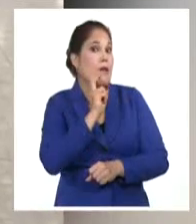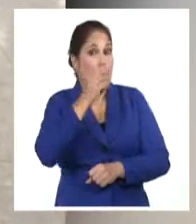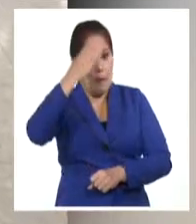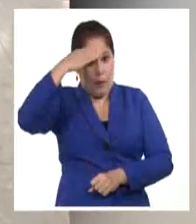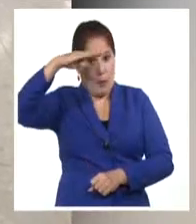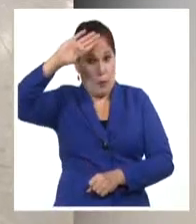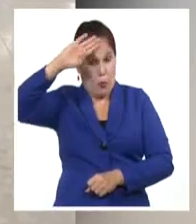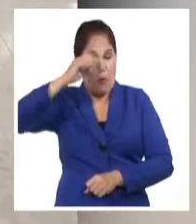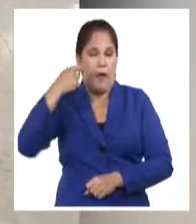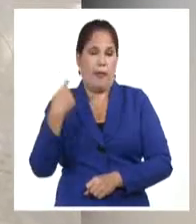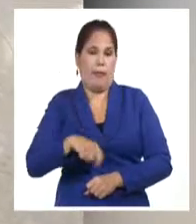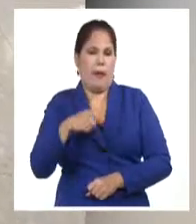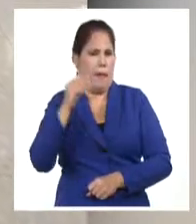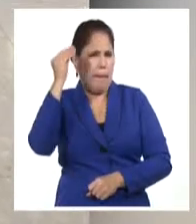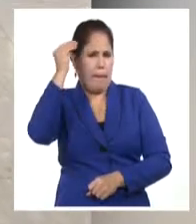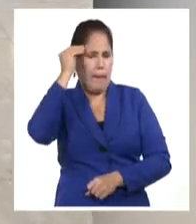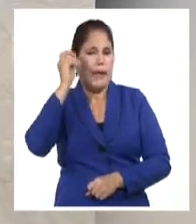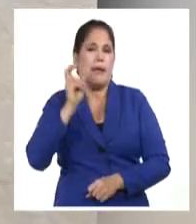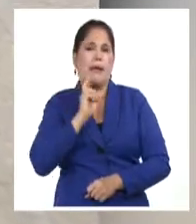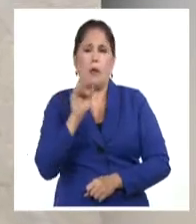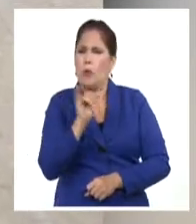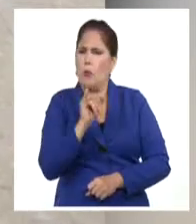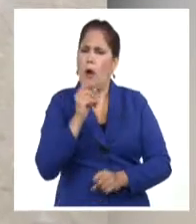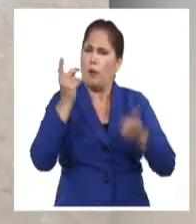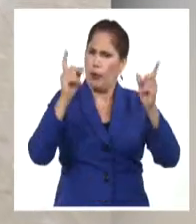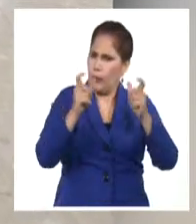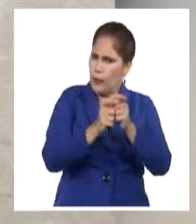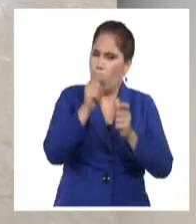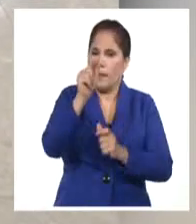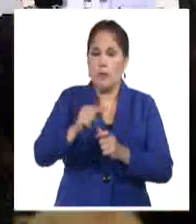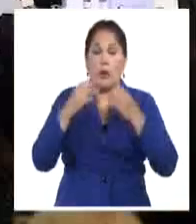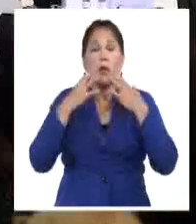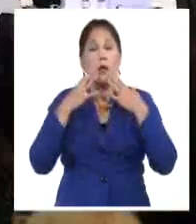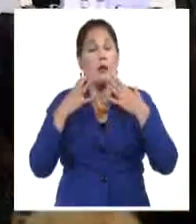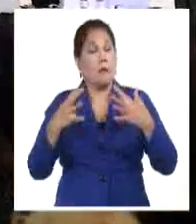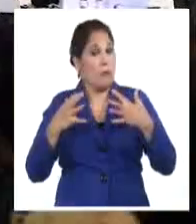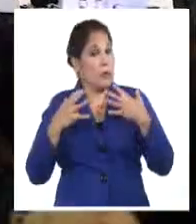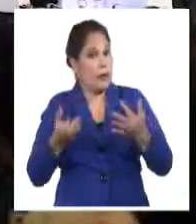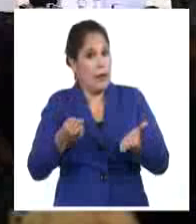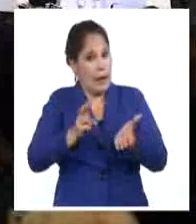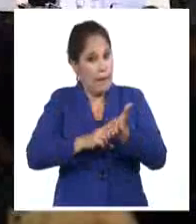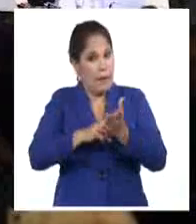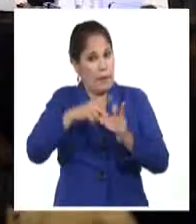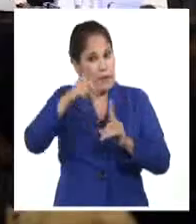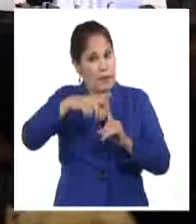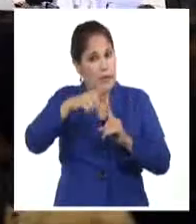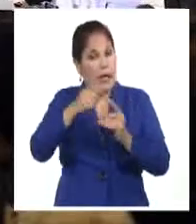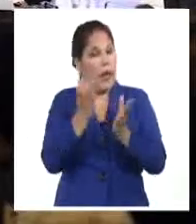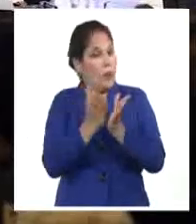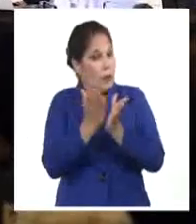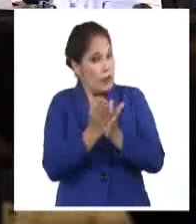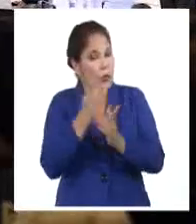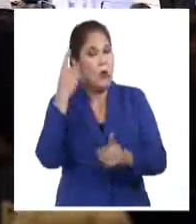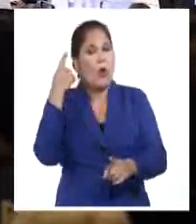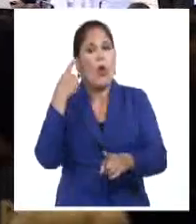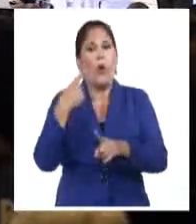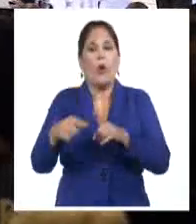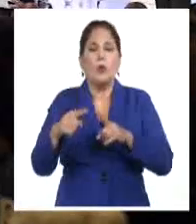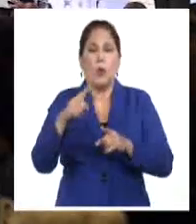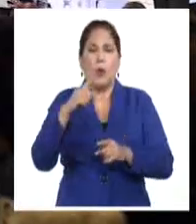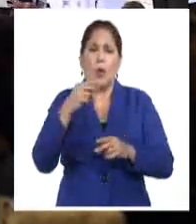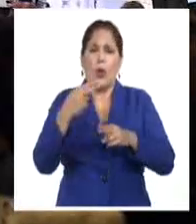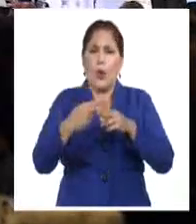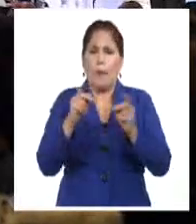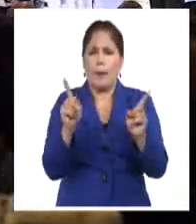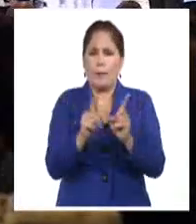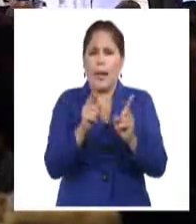las escuelas de la isla. Asimismo, sostendrá encuentros con personalidades locales, miembros del Sindicato de Educación, NEU por sus siglas en inglés,